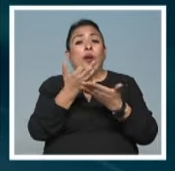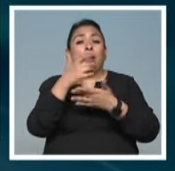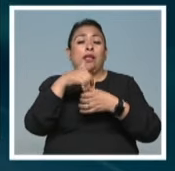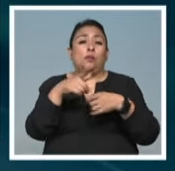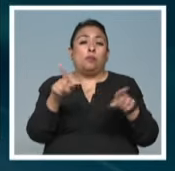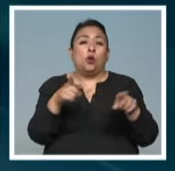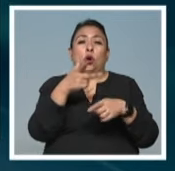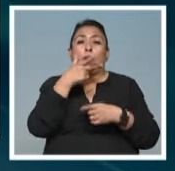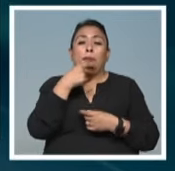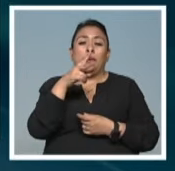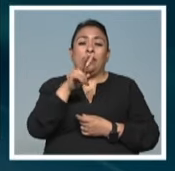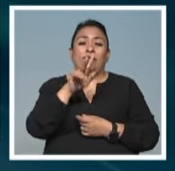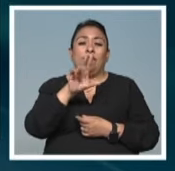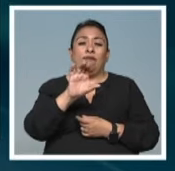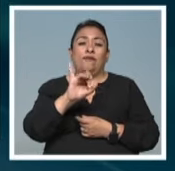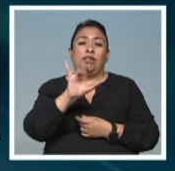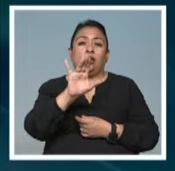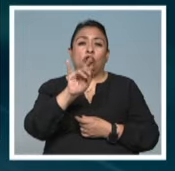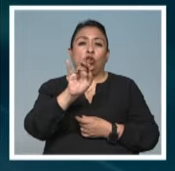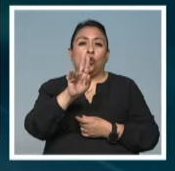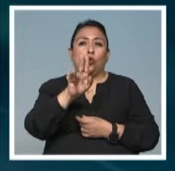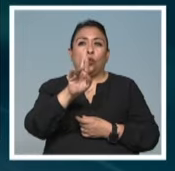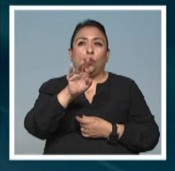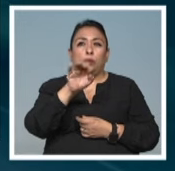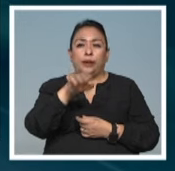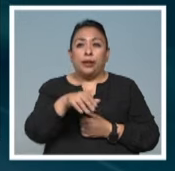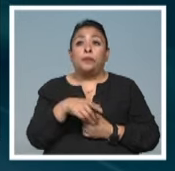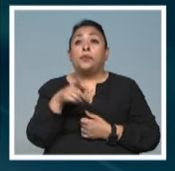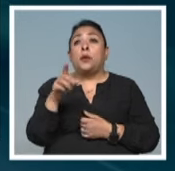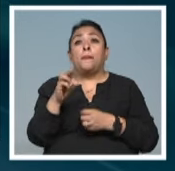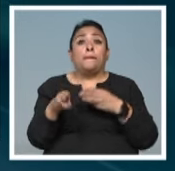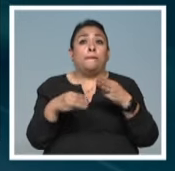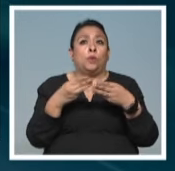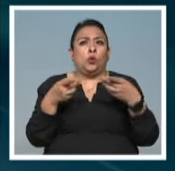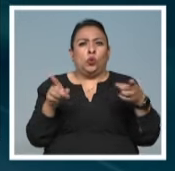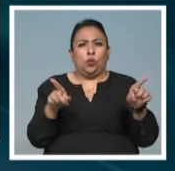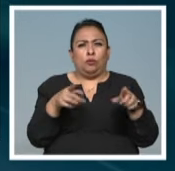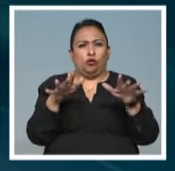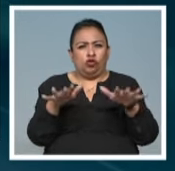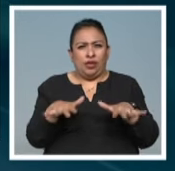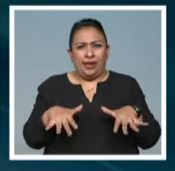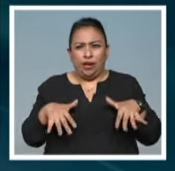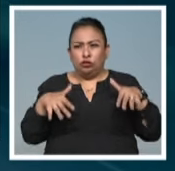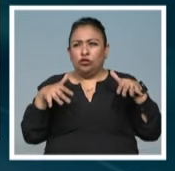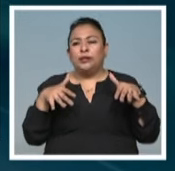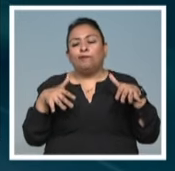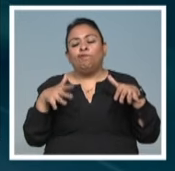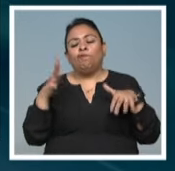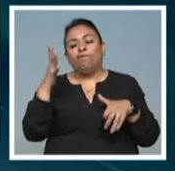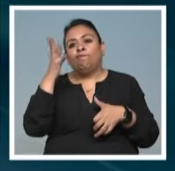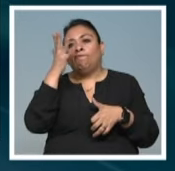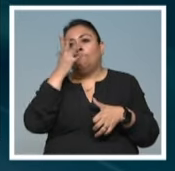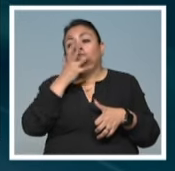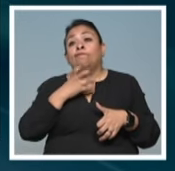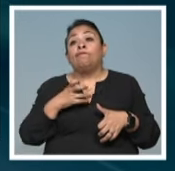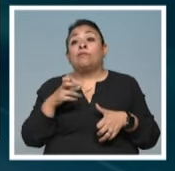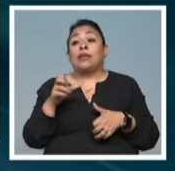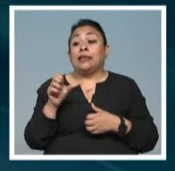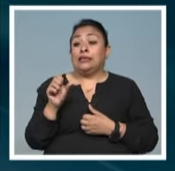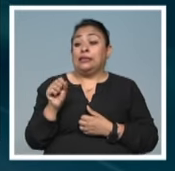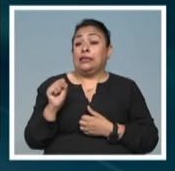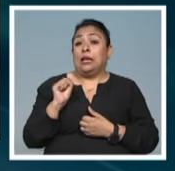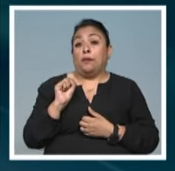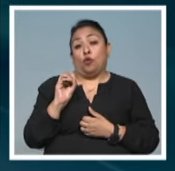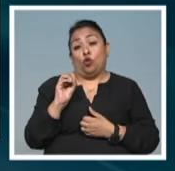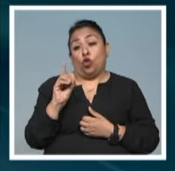Música, Víctor Urbana. El mundo de la música de concierto está de luto. Este fin de